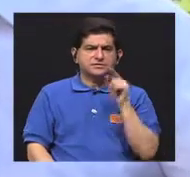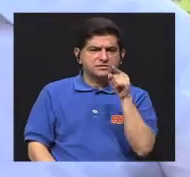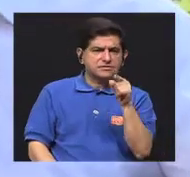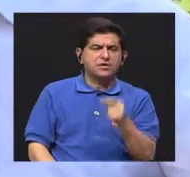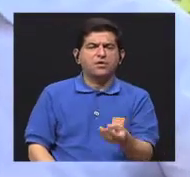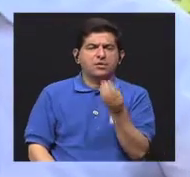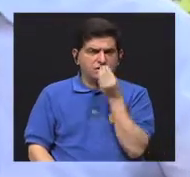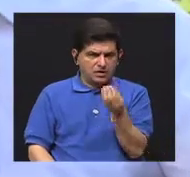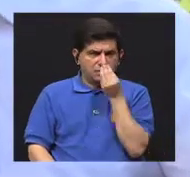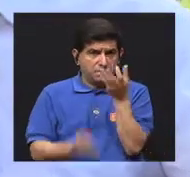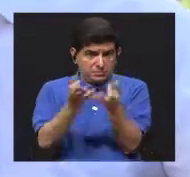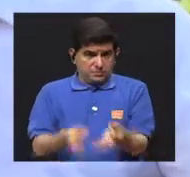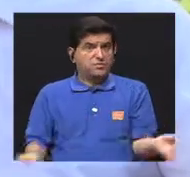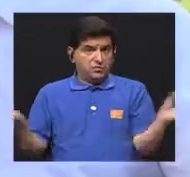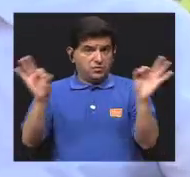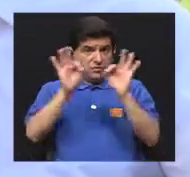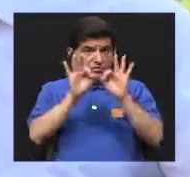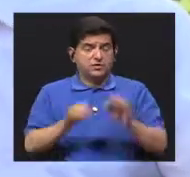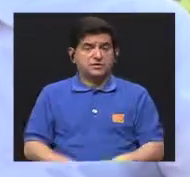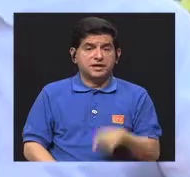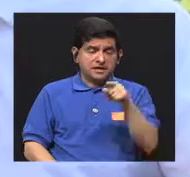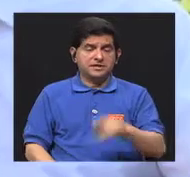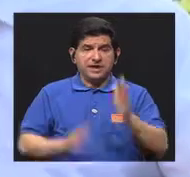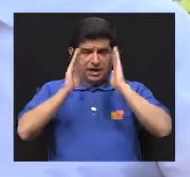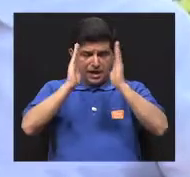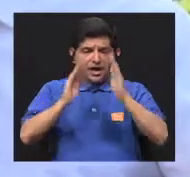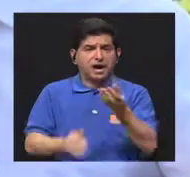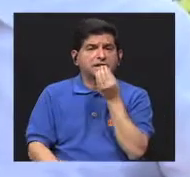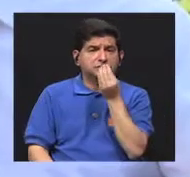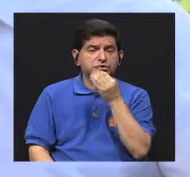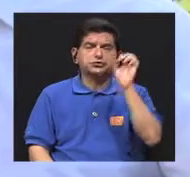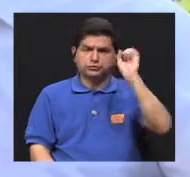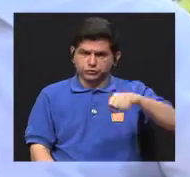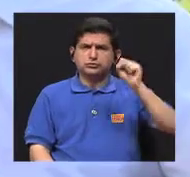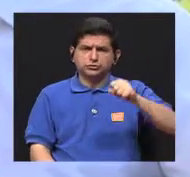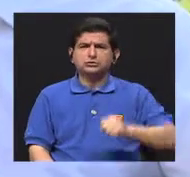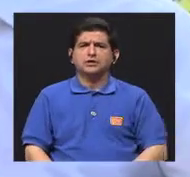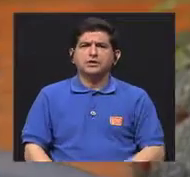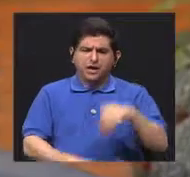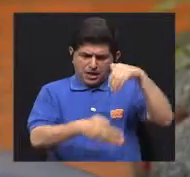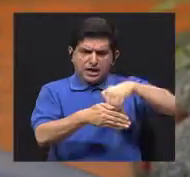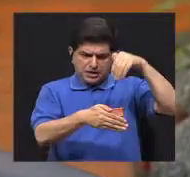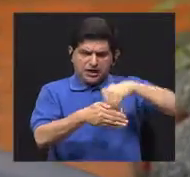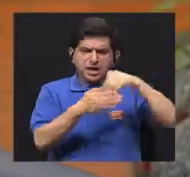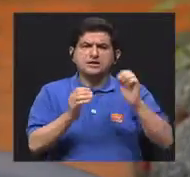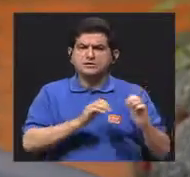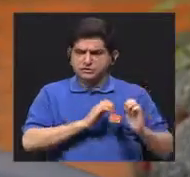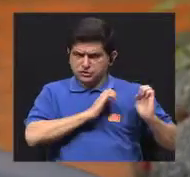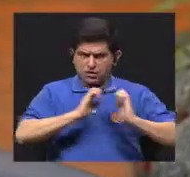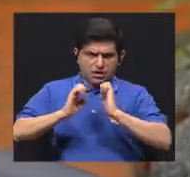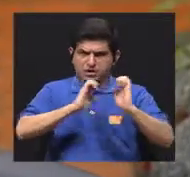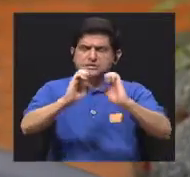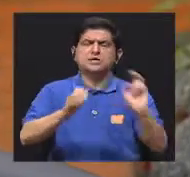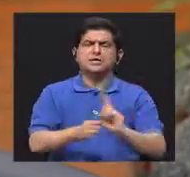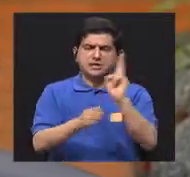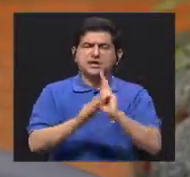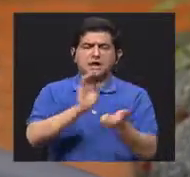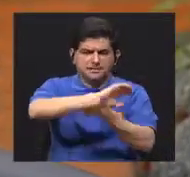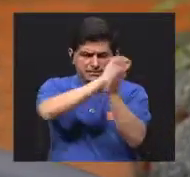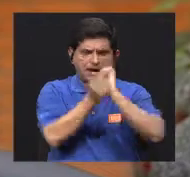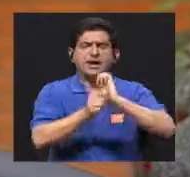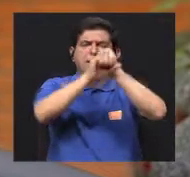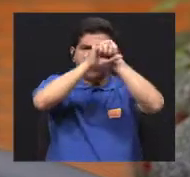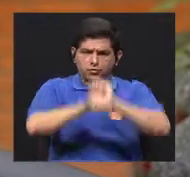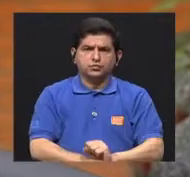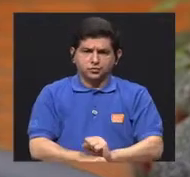que consume. Eso es importante en la consulta nutricional. Sí, claro. El registro es una de esas estrategias que se utiliza